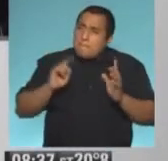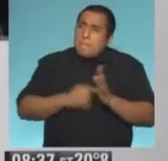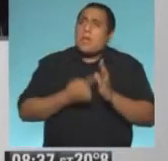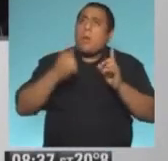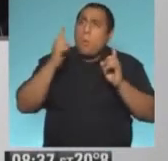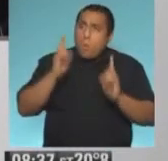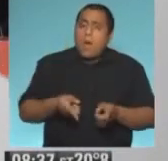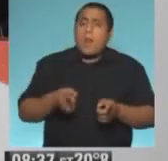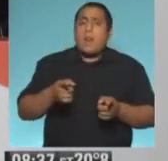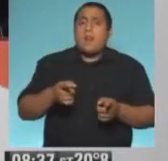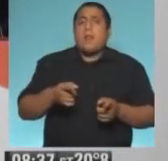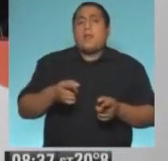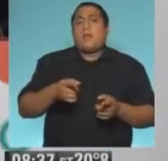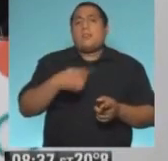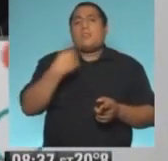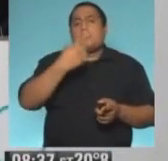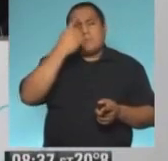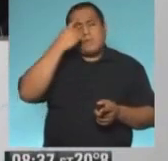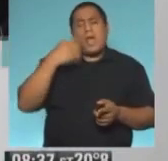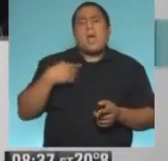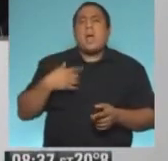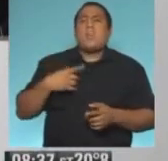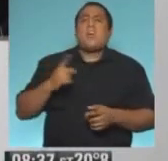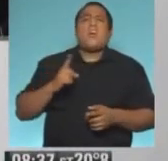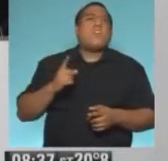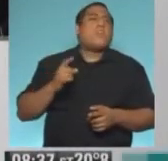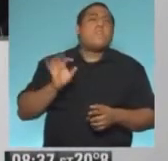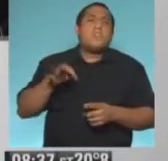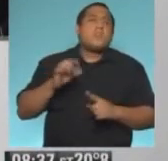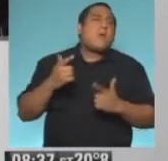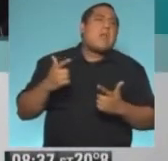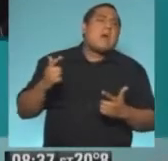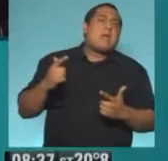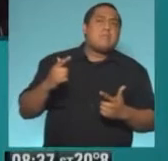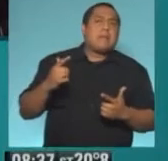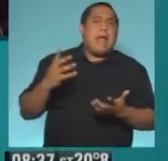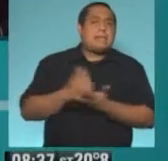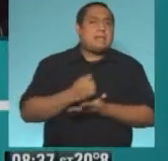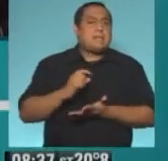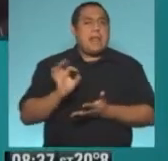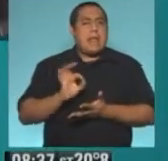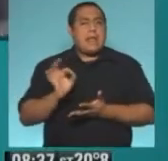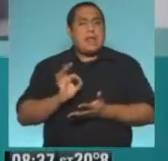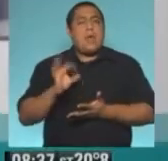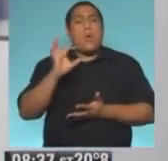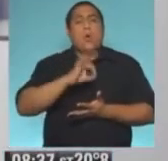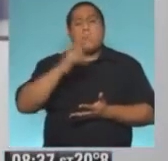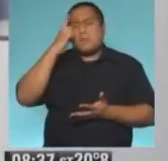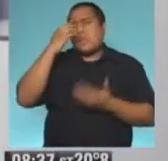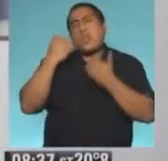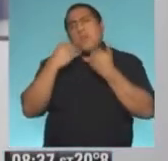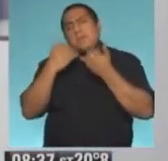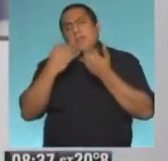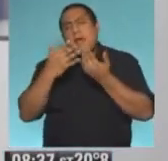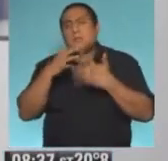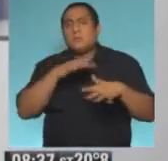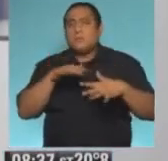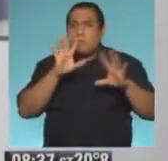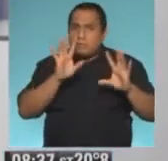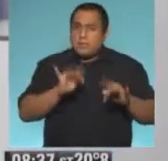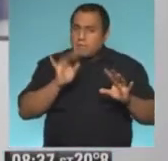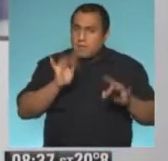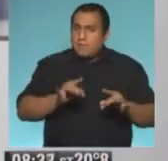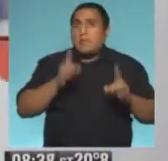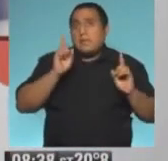predisposición a muchas veces negar, otras veces sentir que no va a pasar nada? Es muy complejo la cuestión y traspasa,